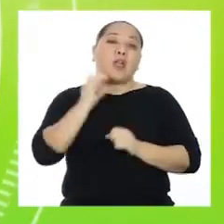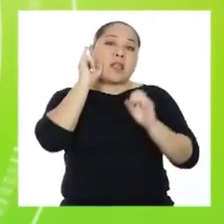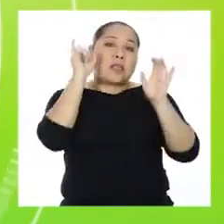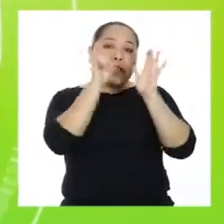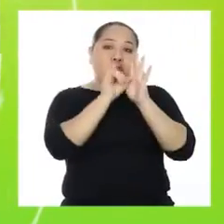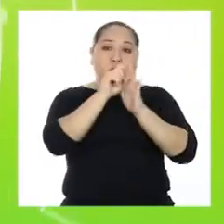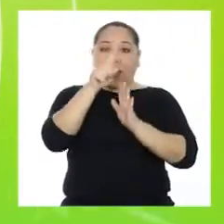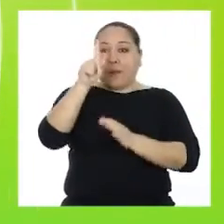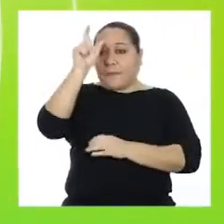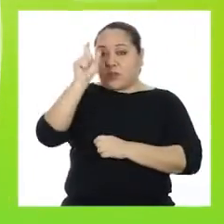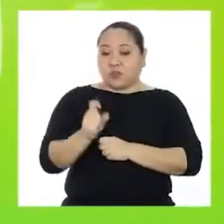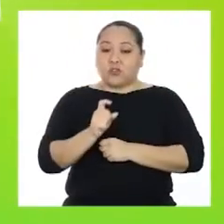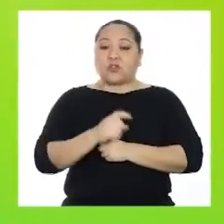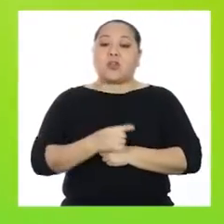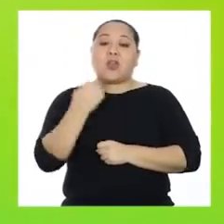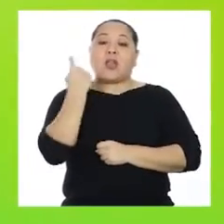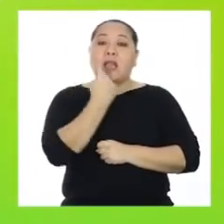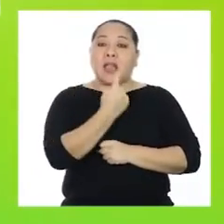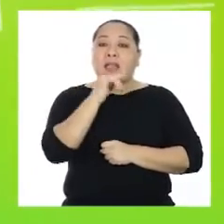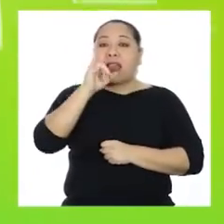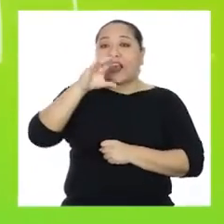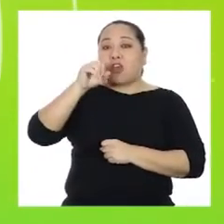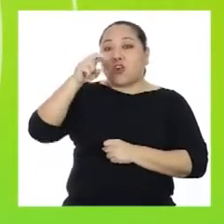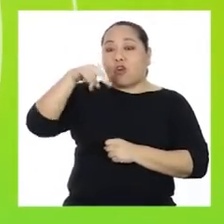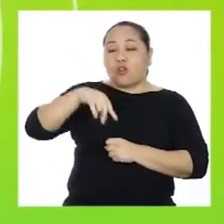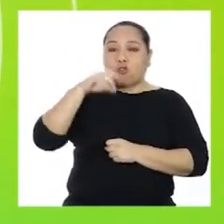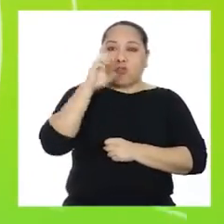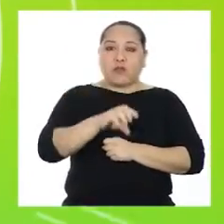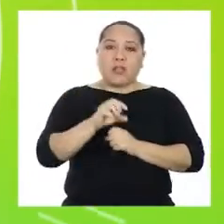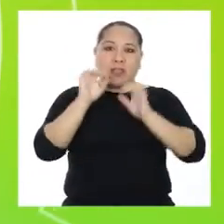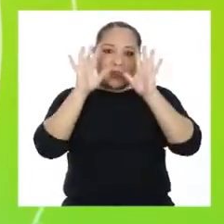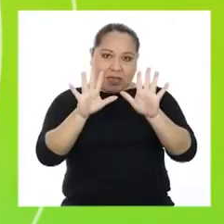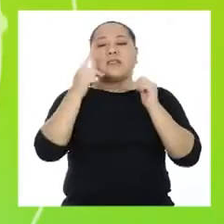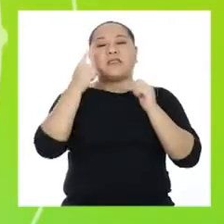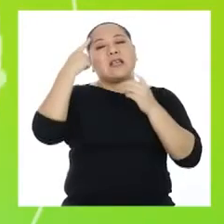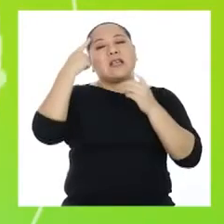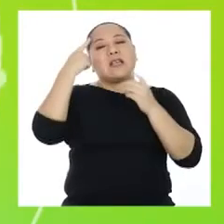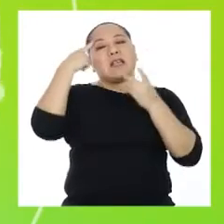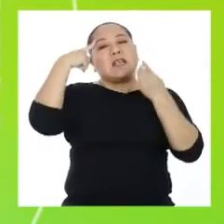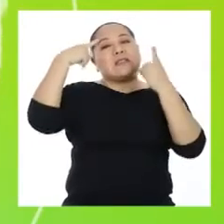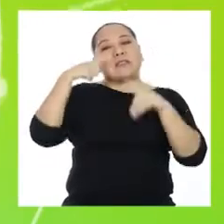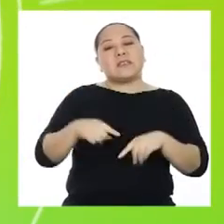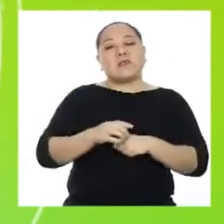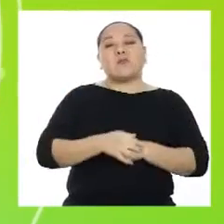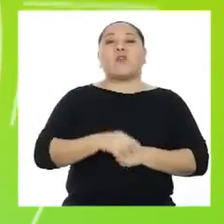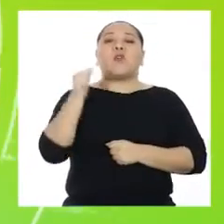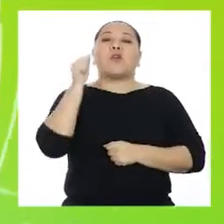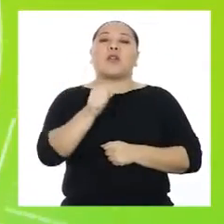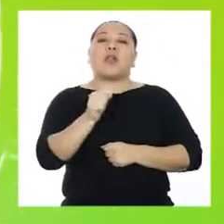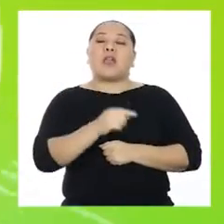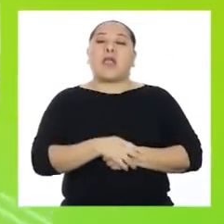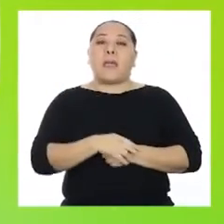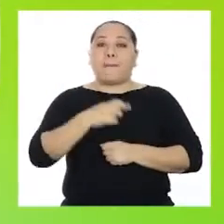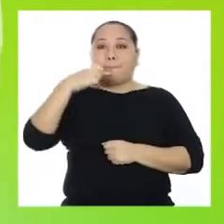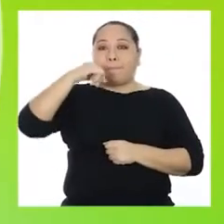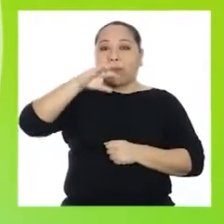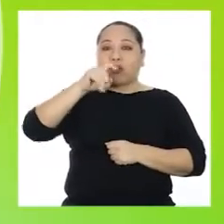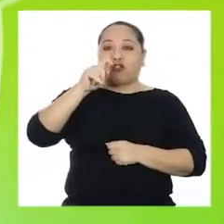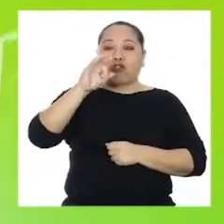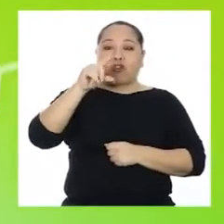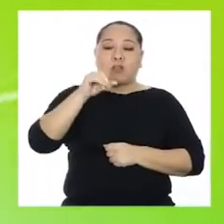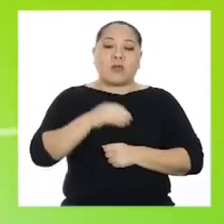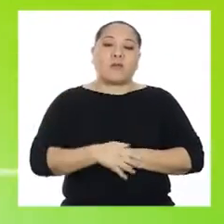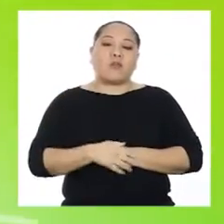utilizar el ícono de una persona. Cada ícono equivale a 10, por lo que decidimos que nuestro